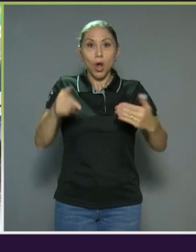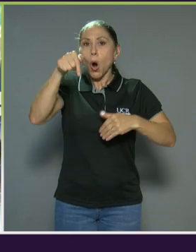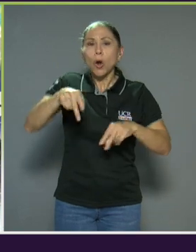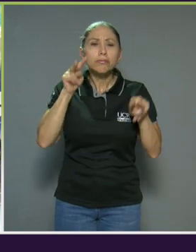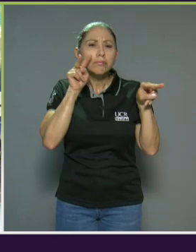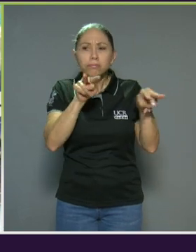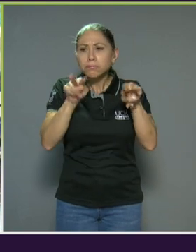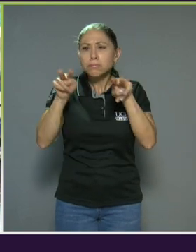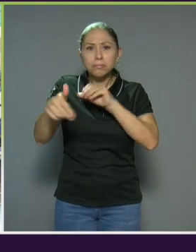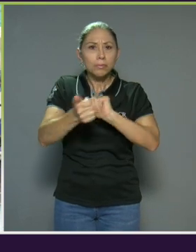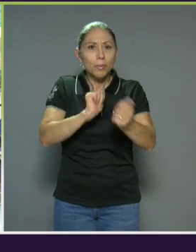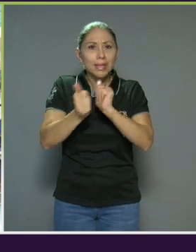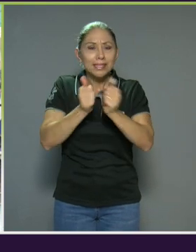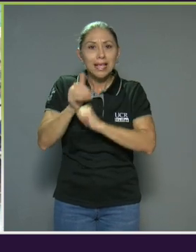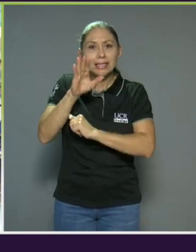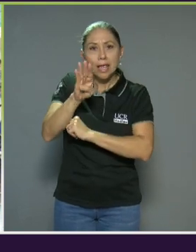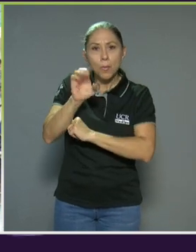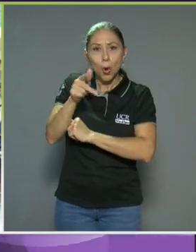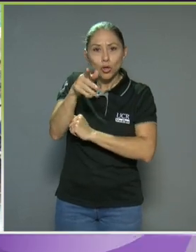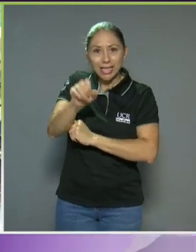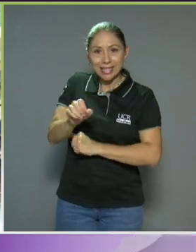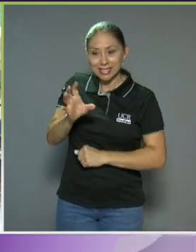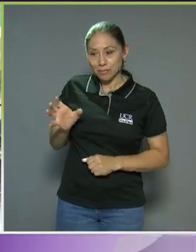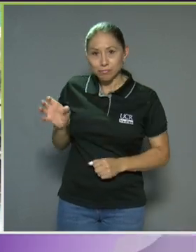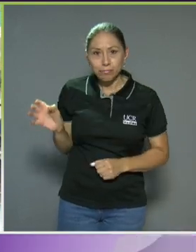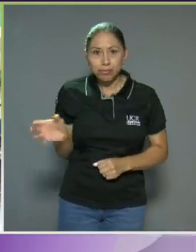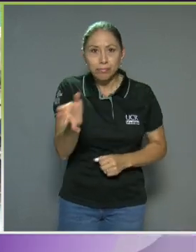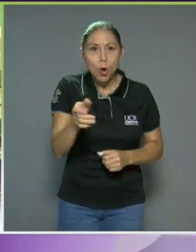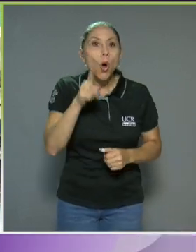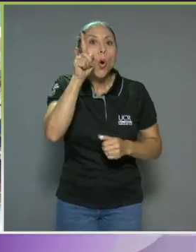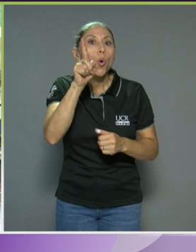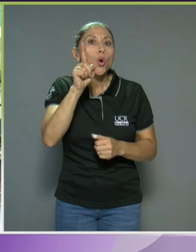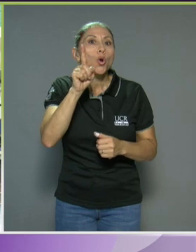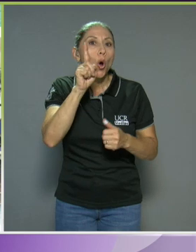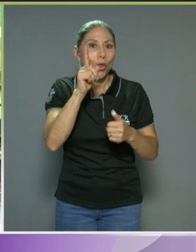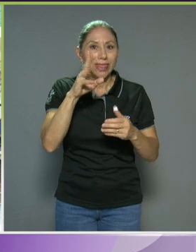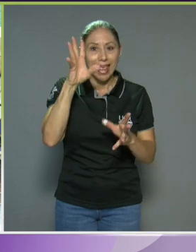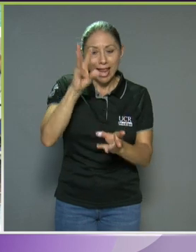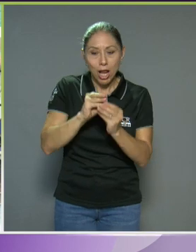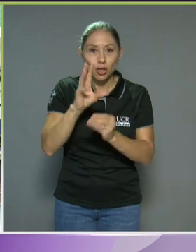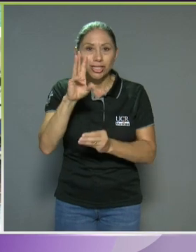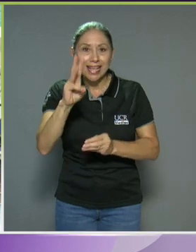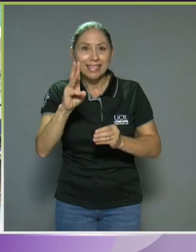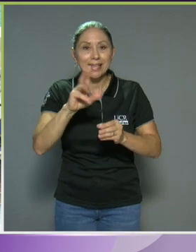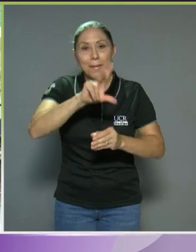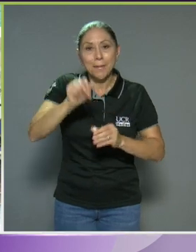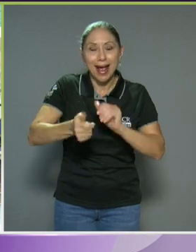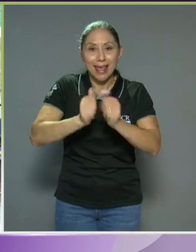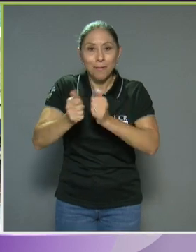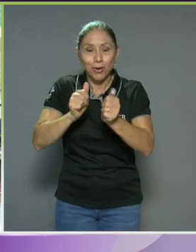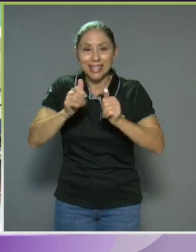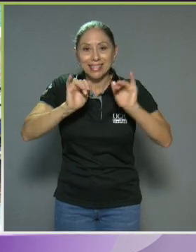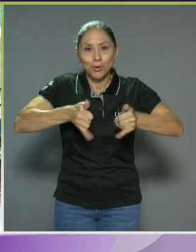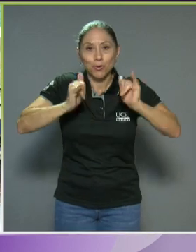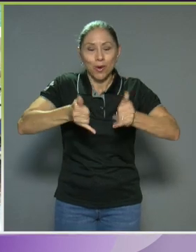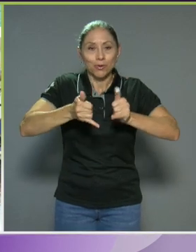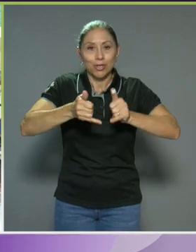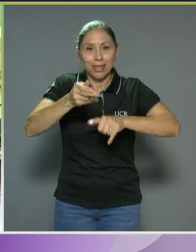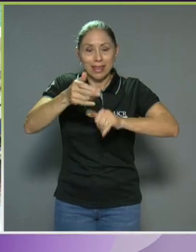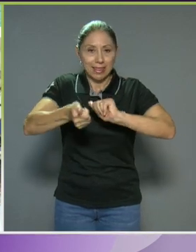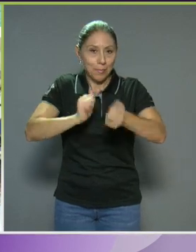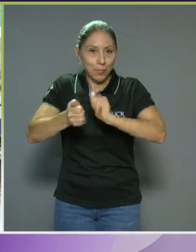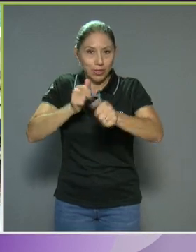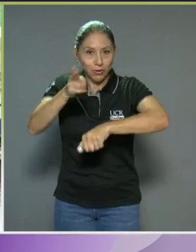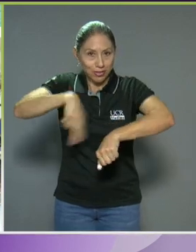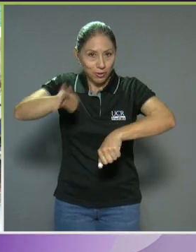las competencias de Bochas, uno de los seis paradeportes de los Juegos Deportivos Paranacionales que se están llevando a cabo en diferentes